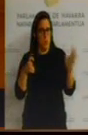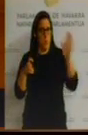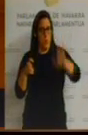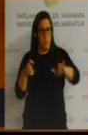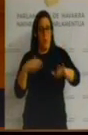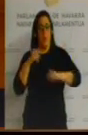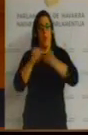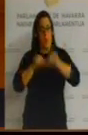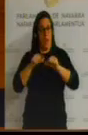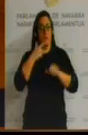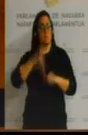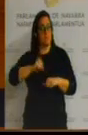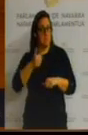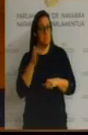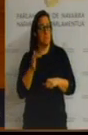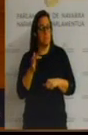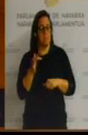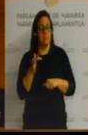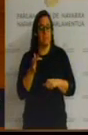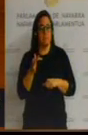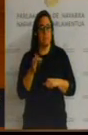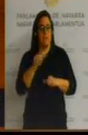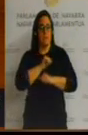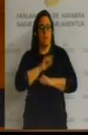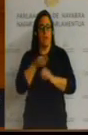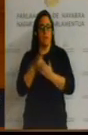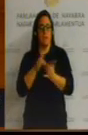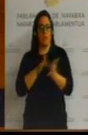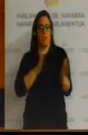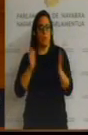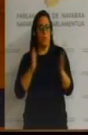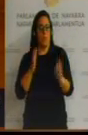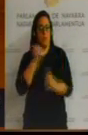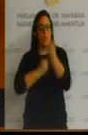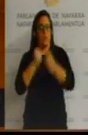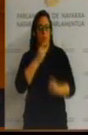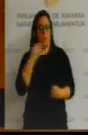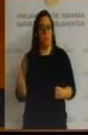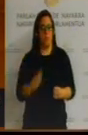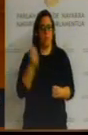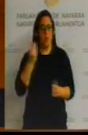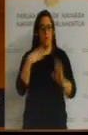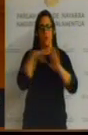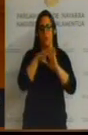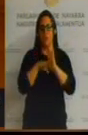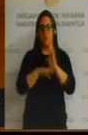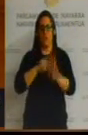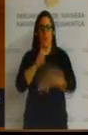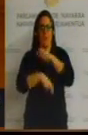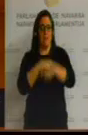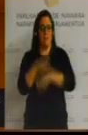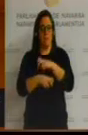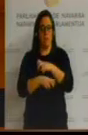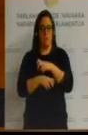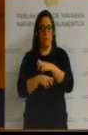su visto bueno y que quedó pendiente para un momento económico mejor con la condición de hacer unas reformas en